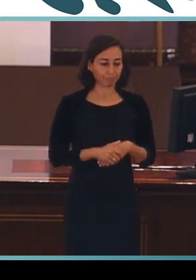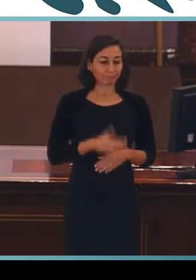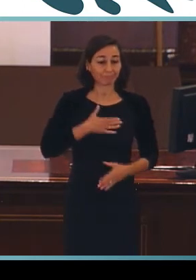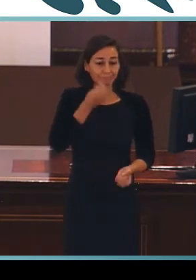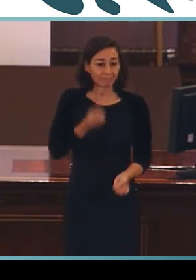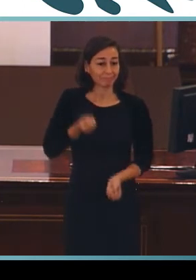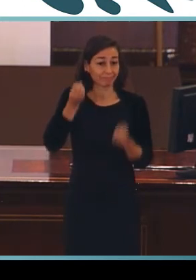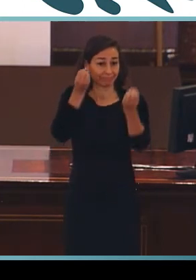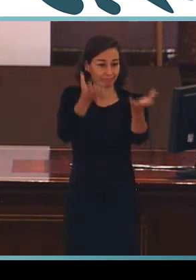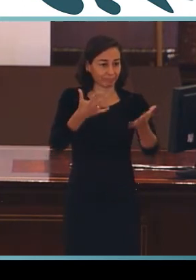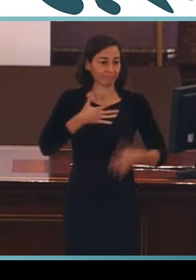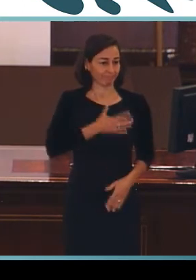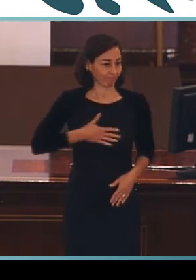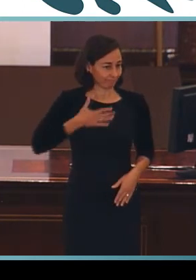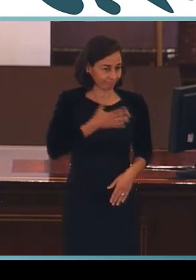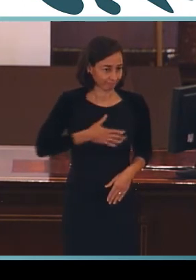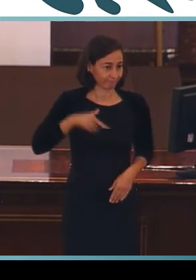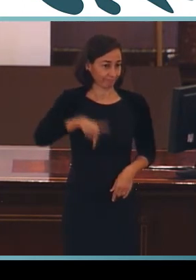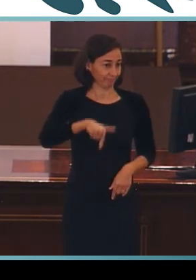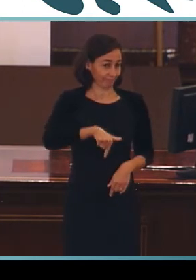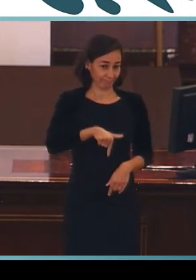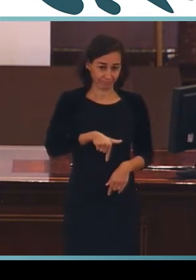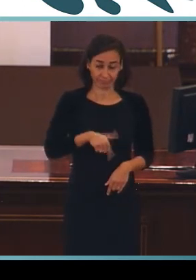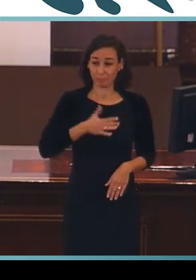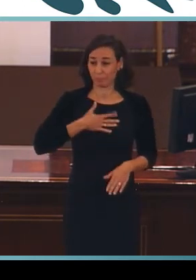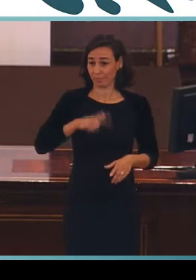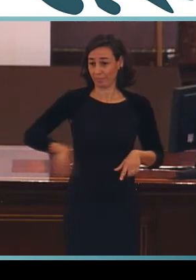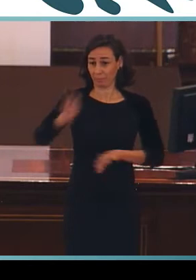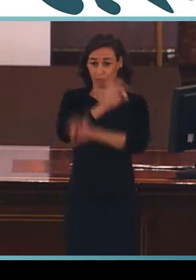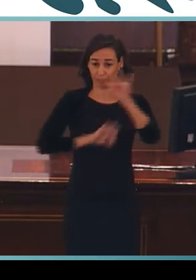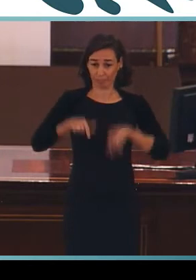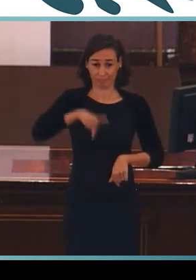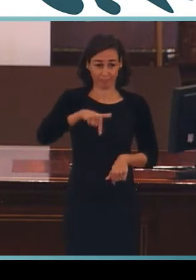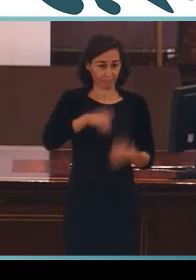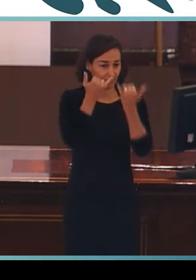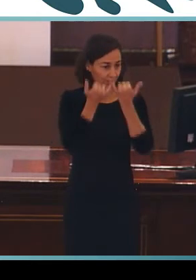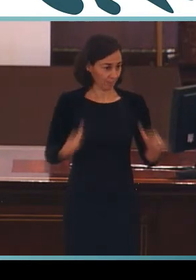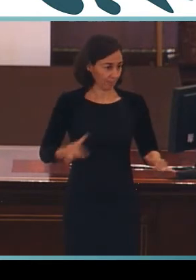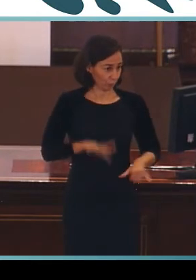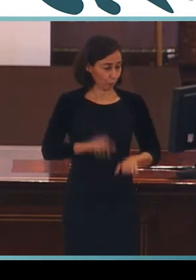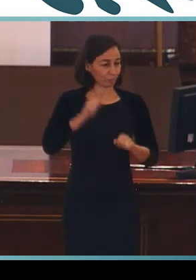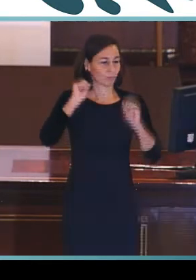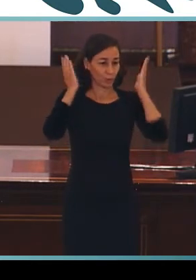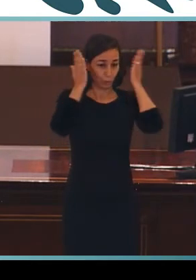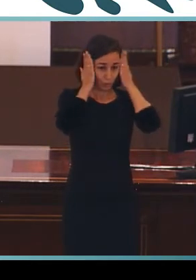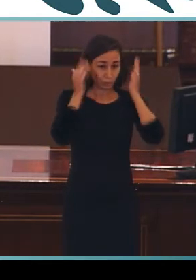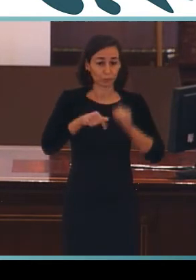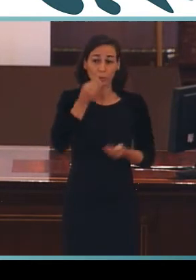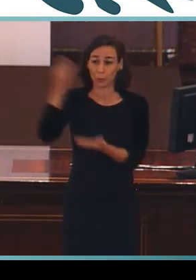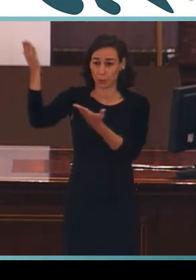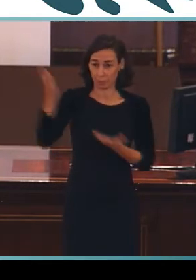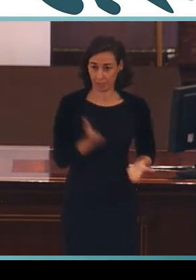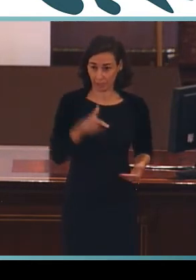en primer lugar, la gran satisfacción que supone para nuestro organismo la celebración de este congreso y darles la